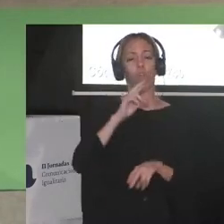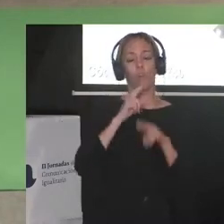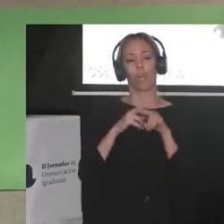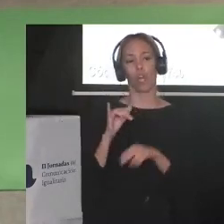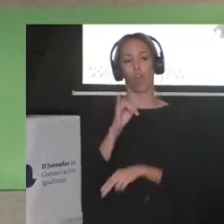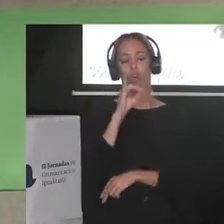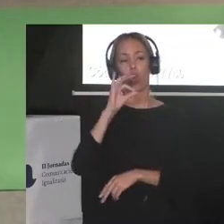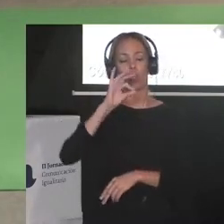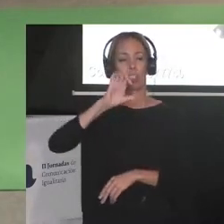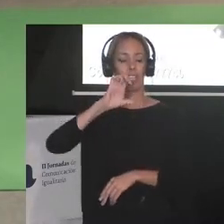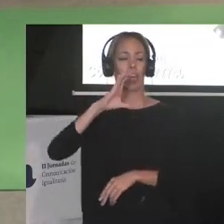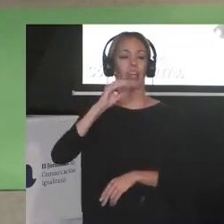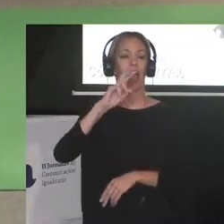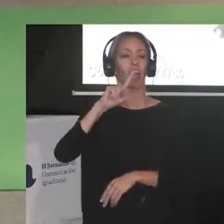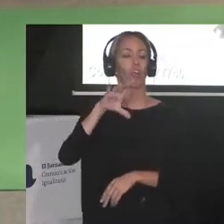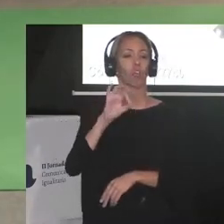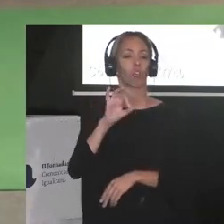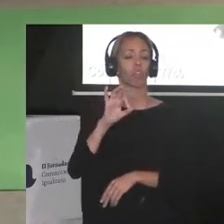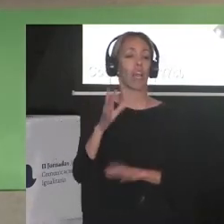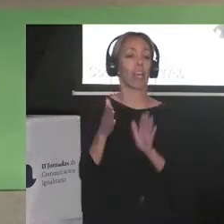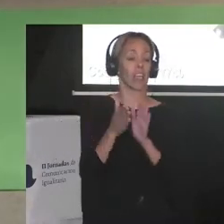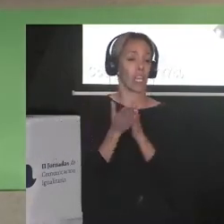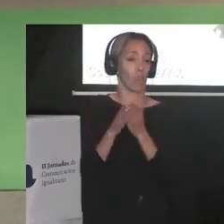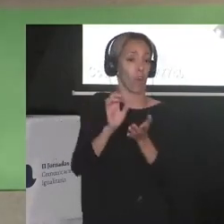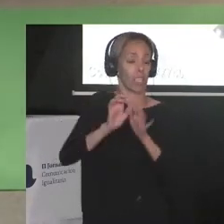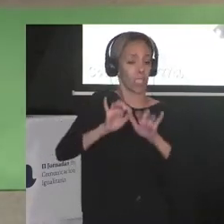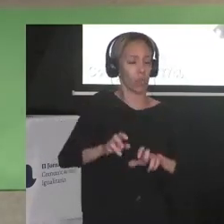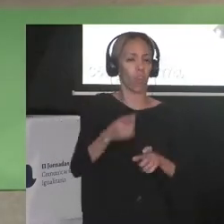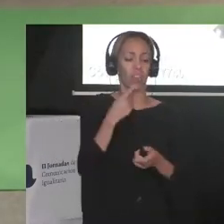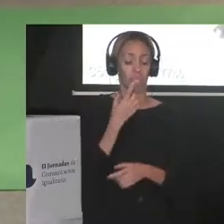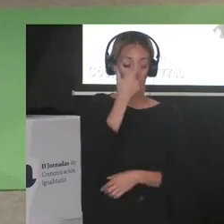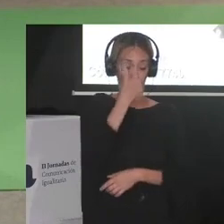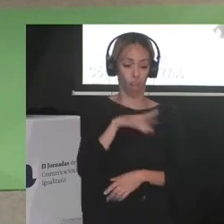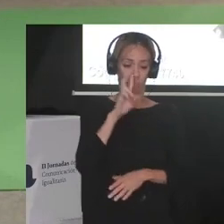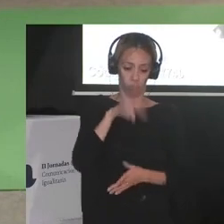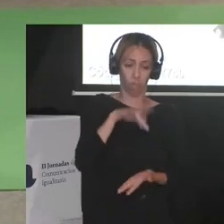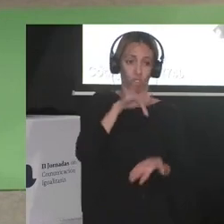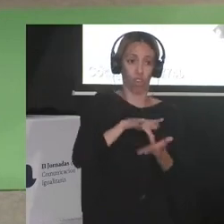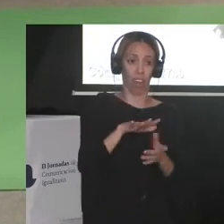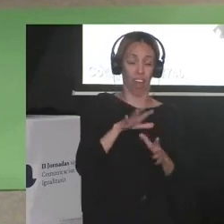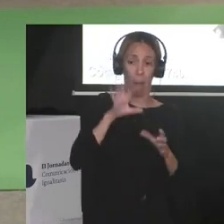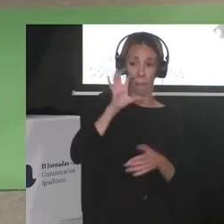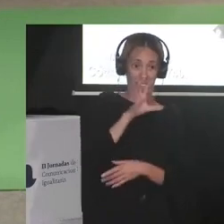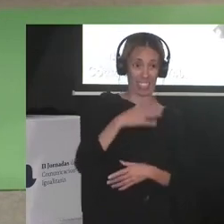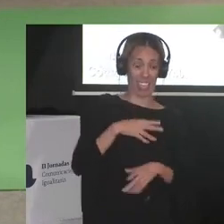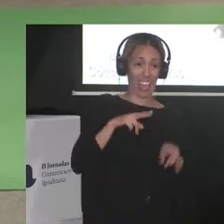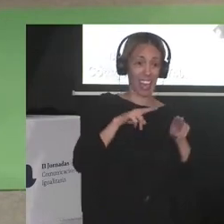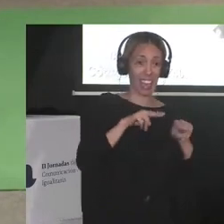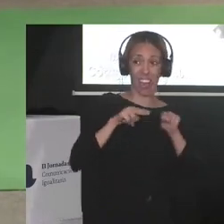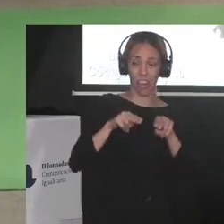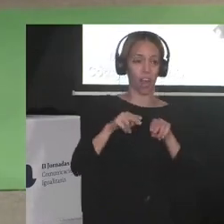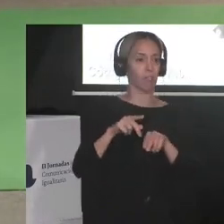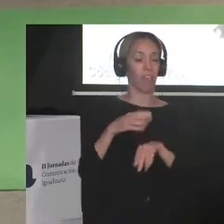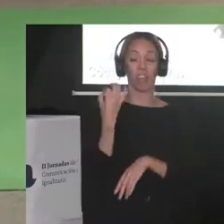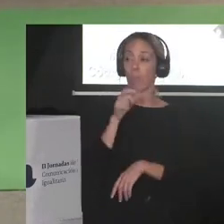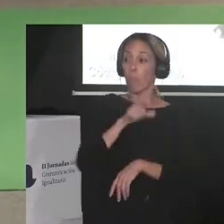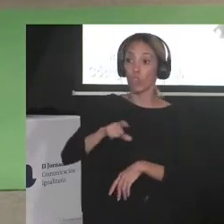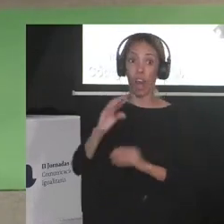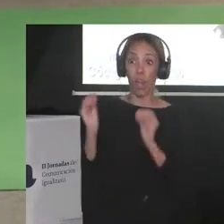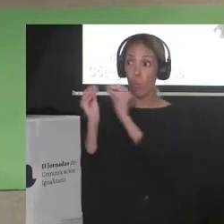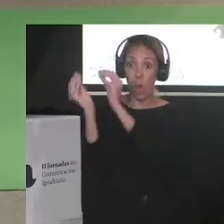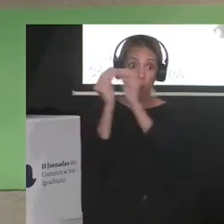libro sobre por qué todos los que sufrimos una guerra como la guerra interna del Perú deberíamos hacer memoria juntos para no repetir la historia.